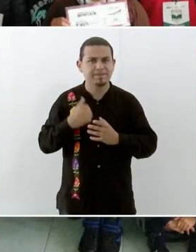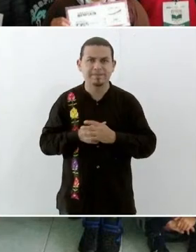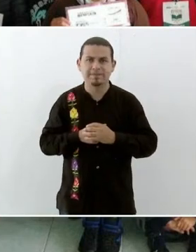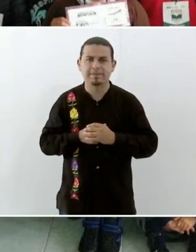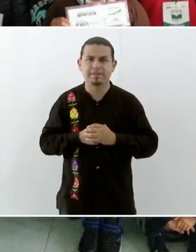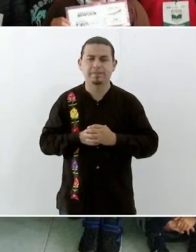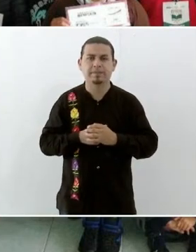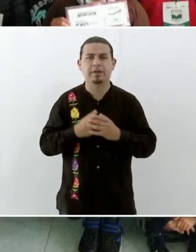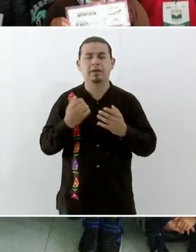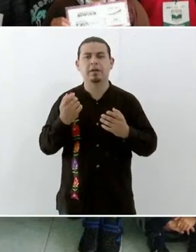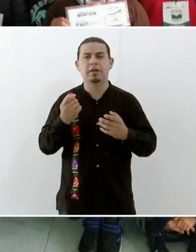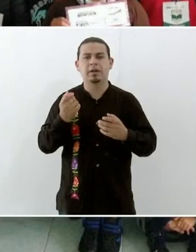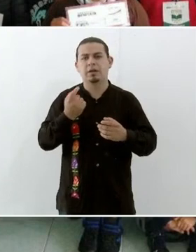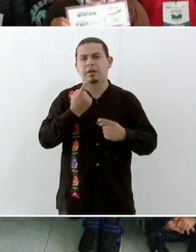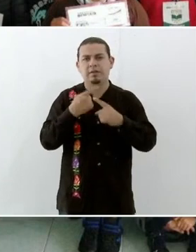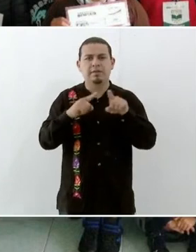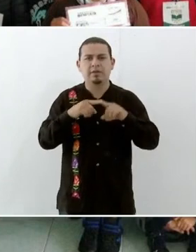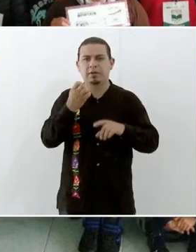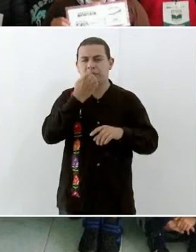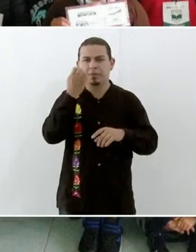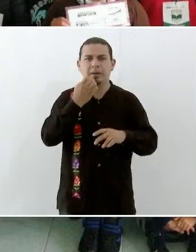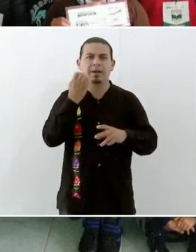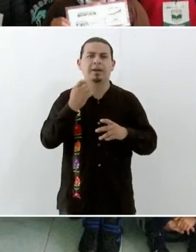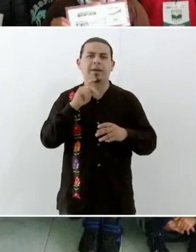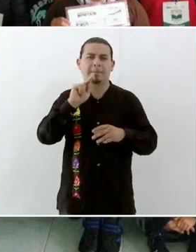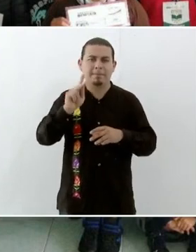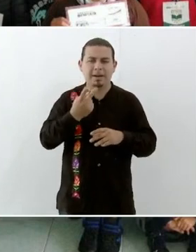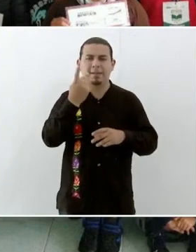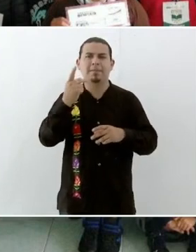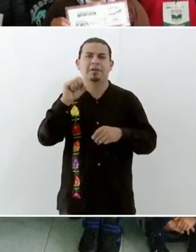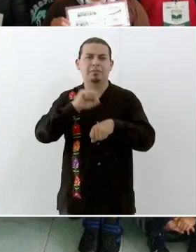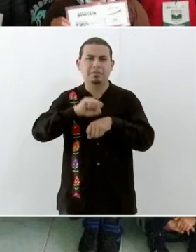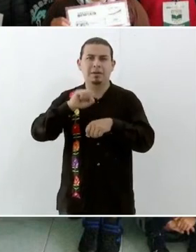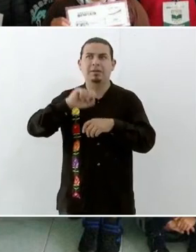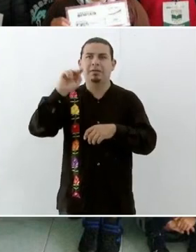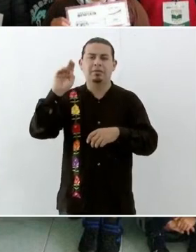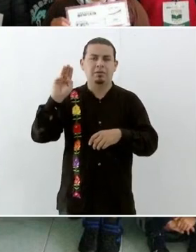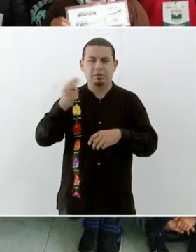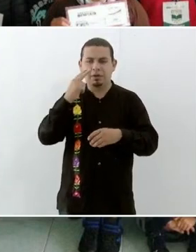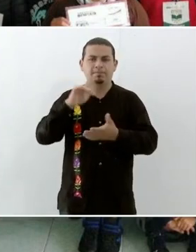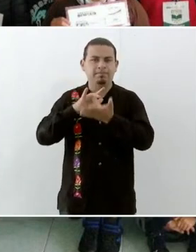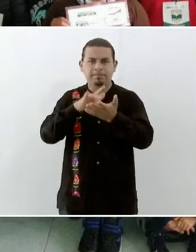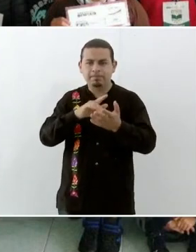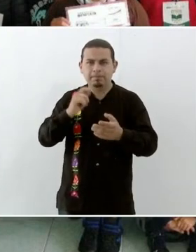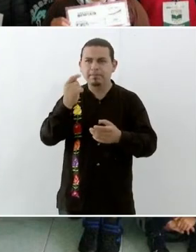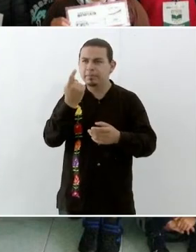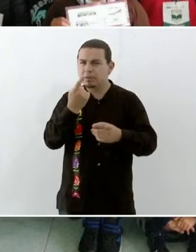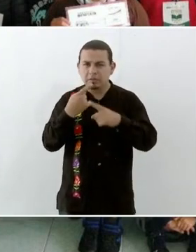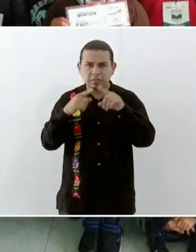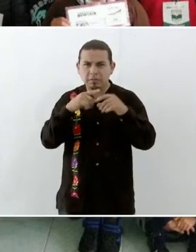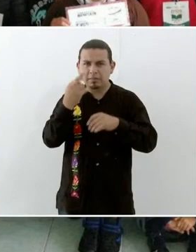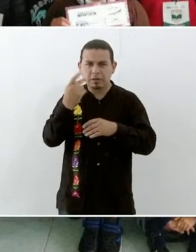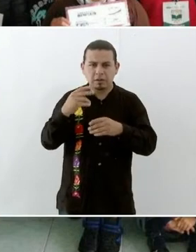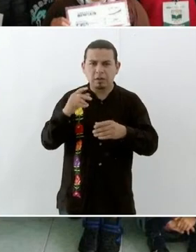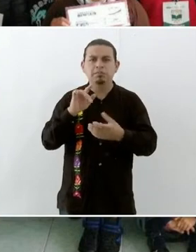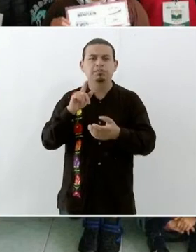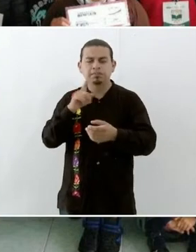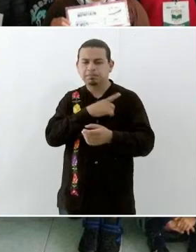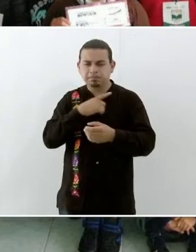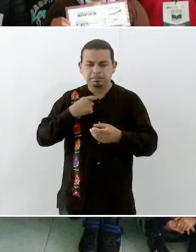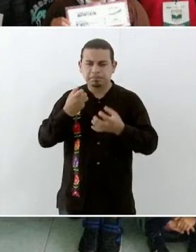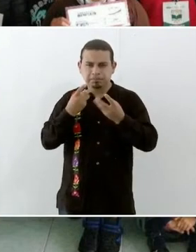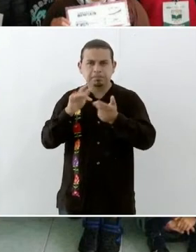educación media, superior y superior que suman 25 la atención directa vendrá de la Secretaría de Educación Pública.